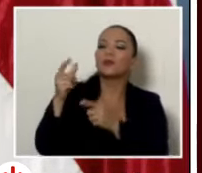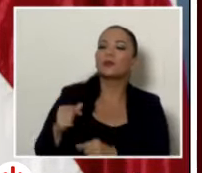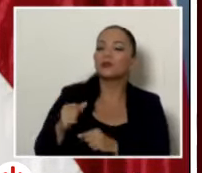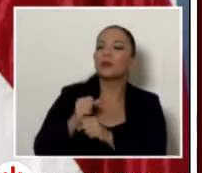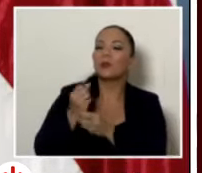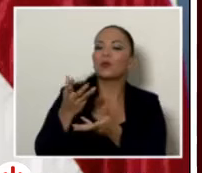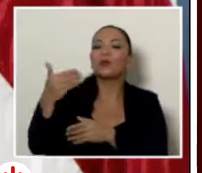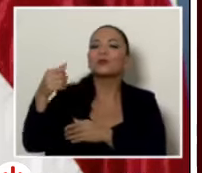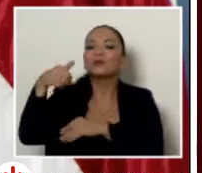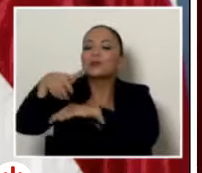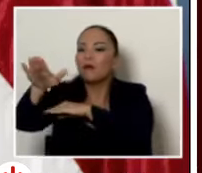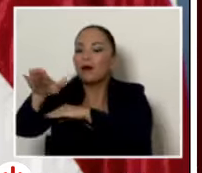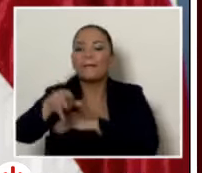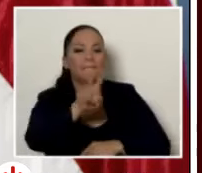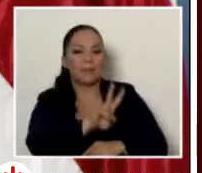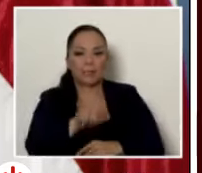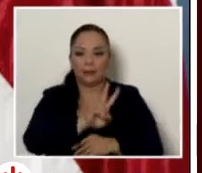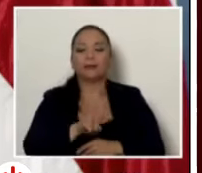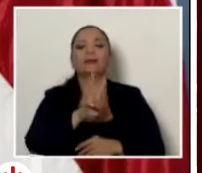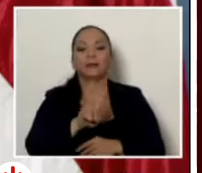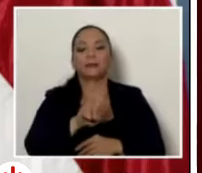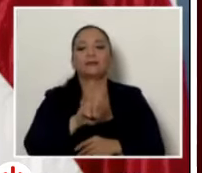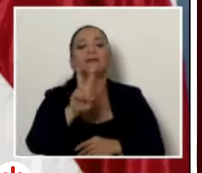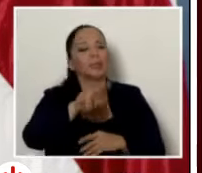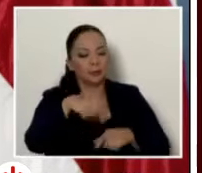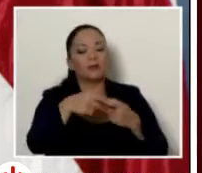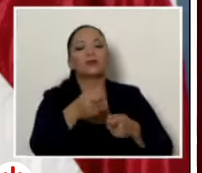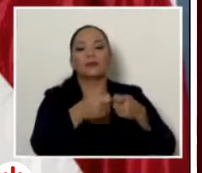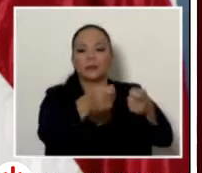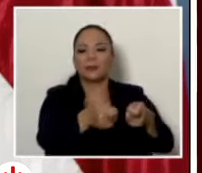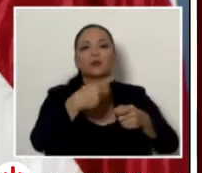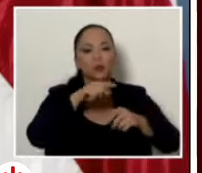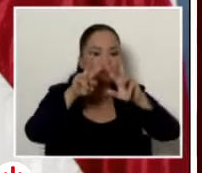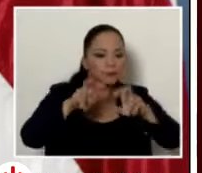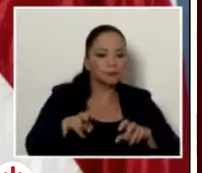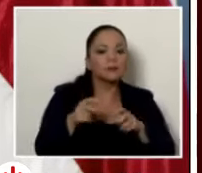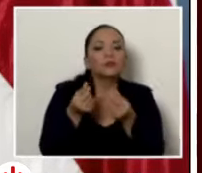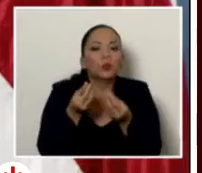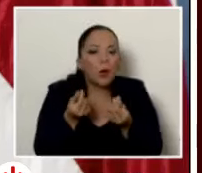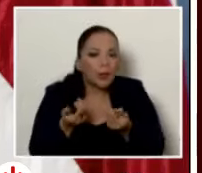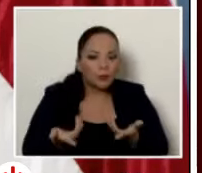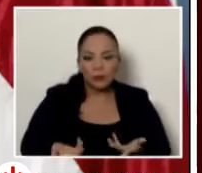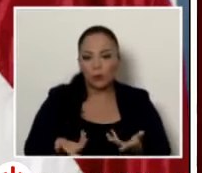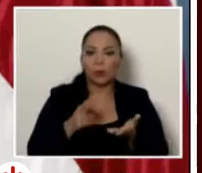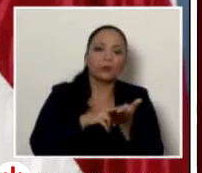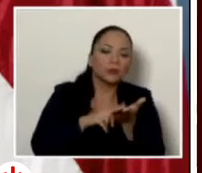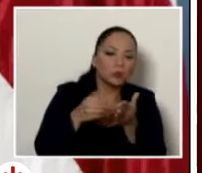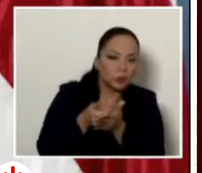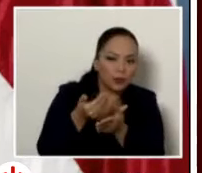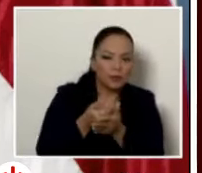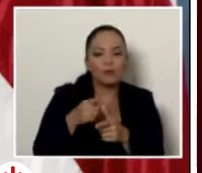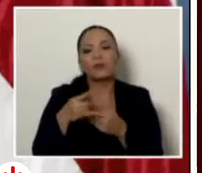viernes lo vamos a presentar estábamos revisando números cuánto va para contrataciones nuevas